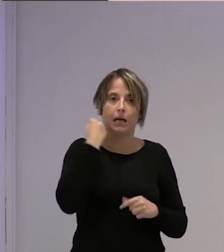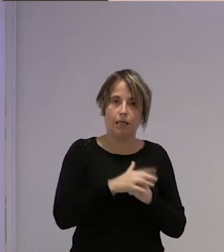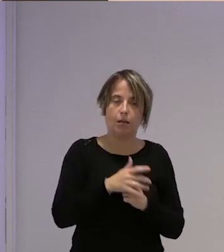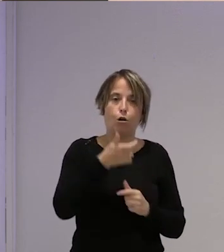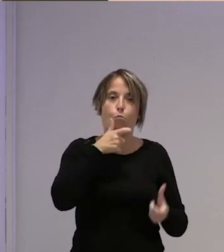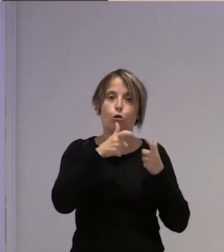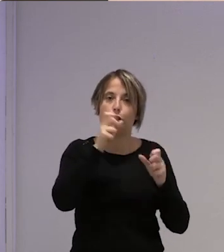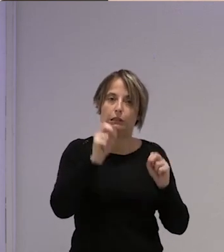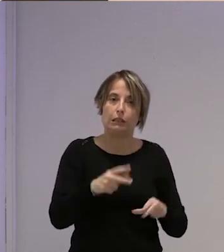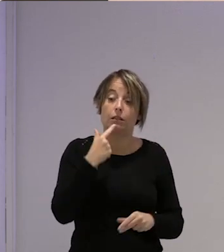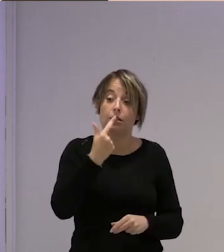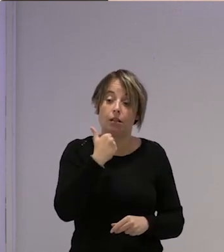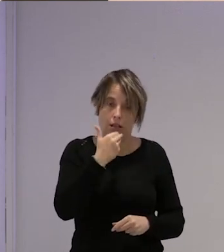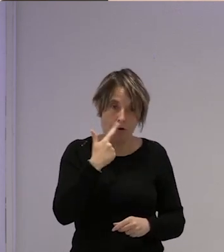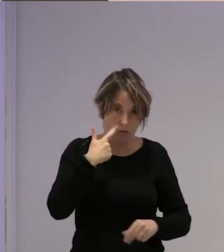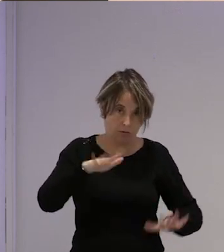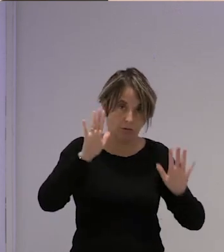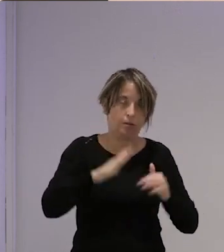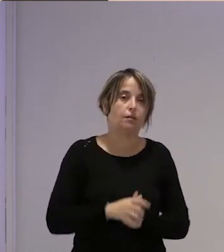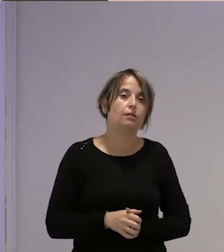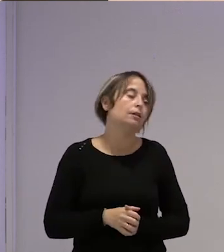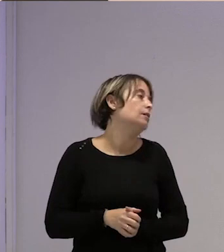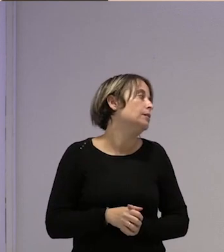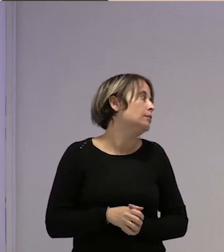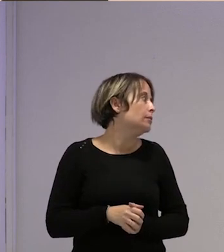proteste que como diga algo aquí no trabaja más